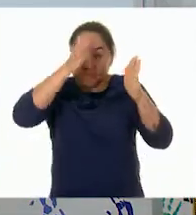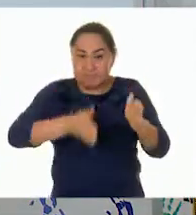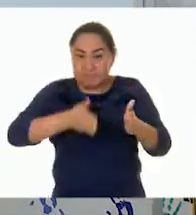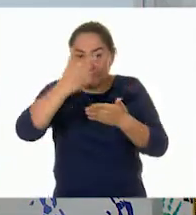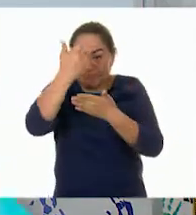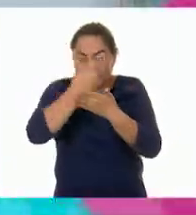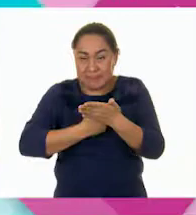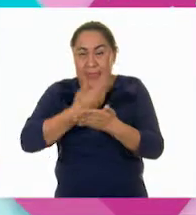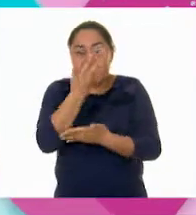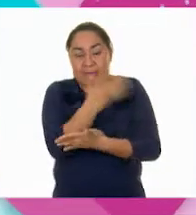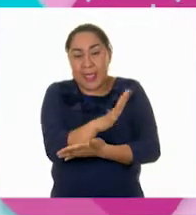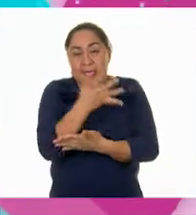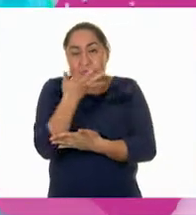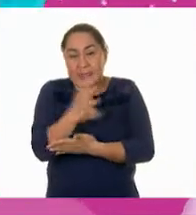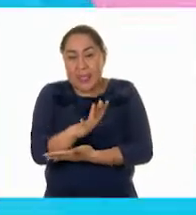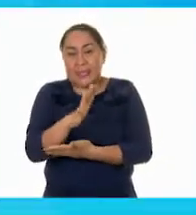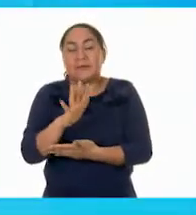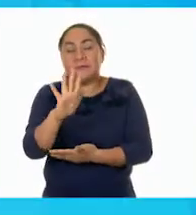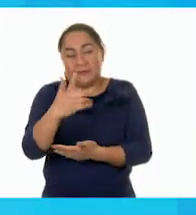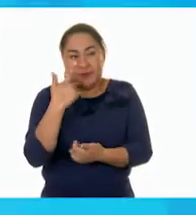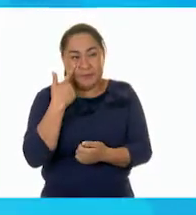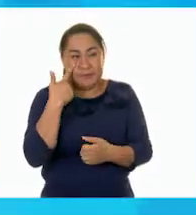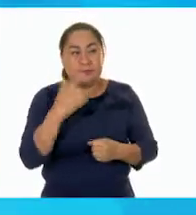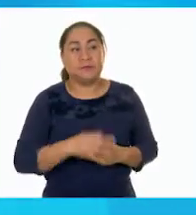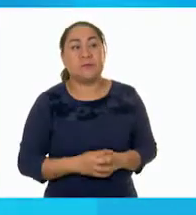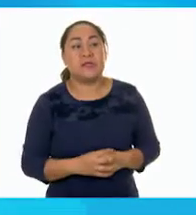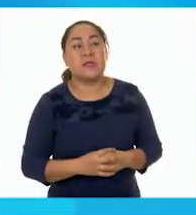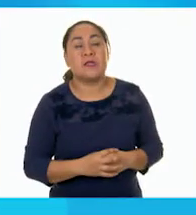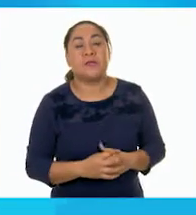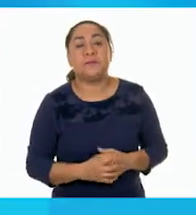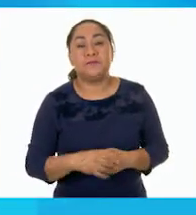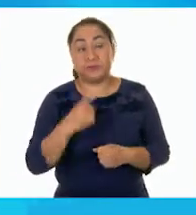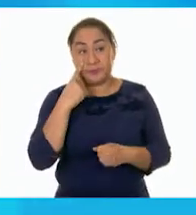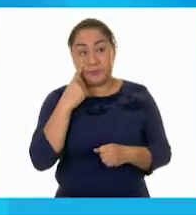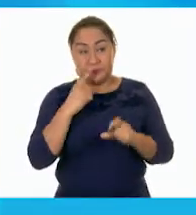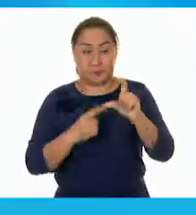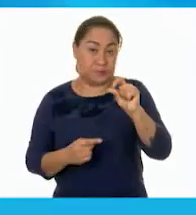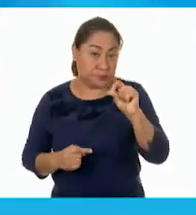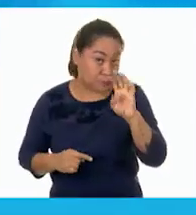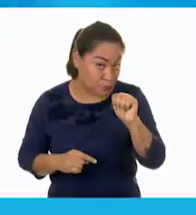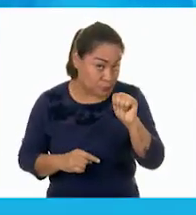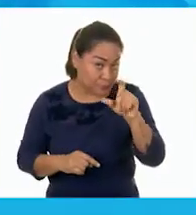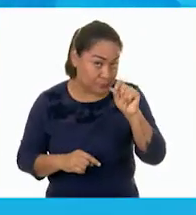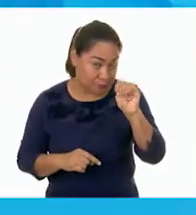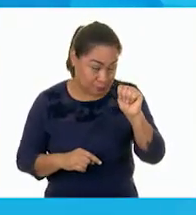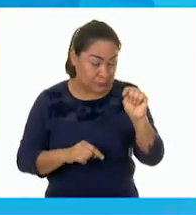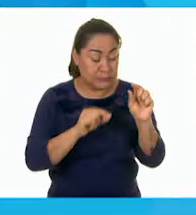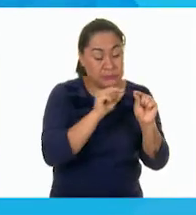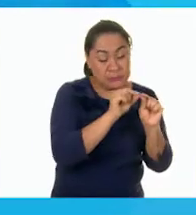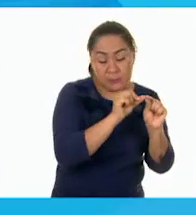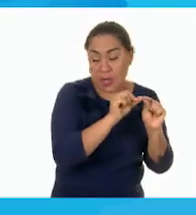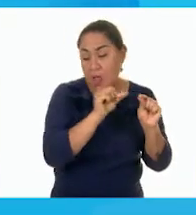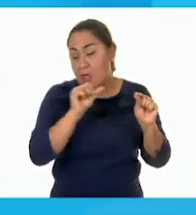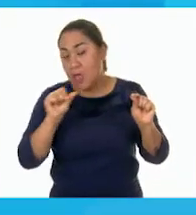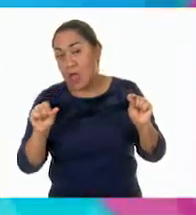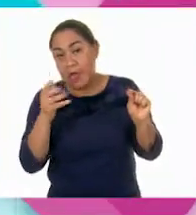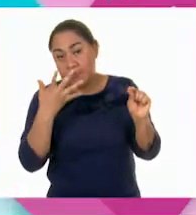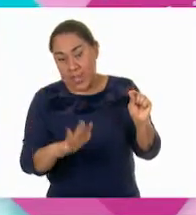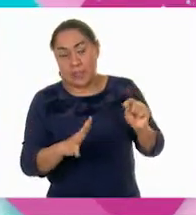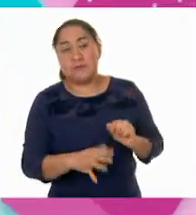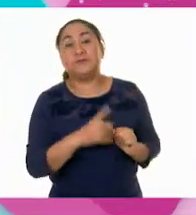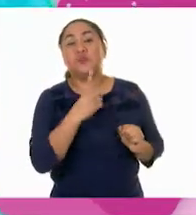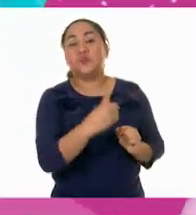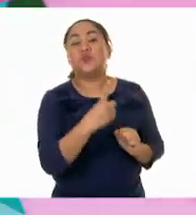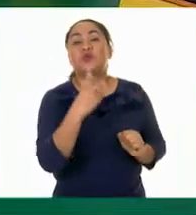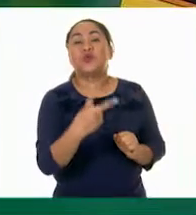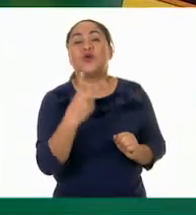muy bien. Bien. Entonces, tenemos 29. Vamos a contar 10. Tenemos 1, 2,